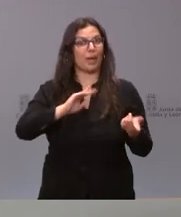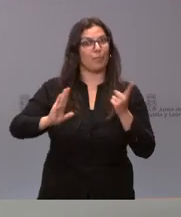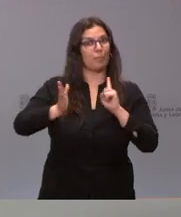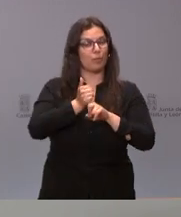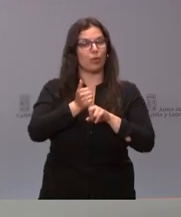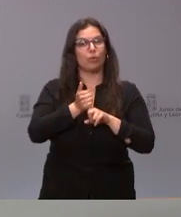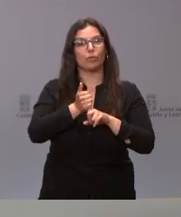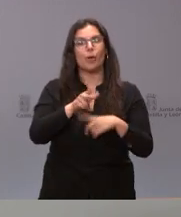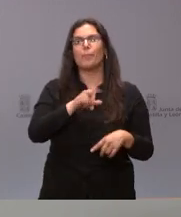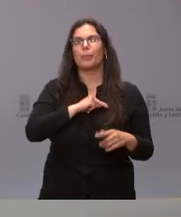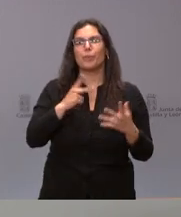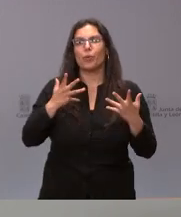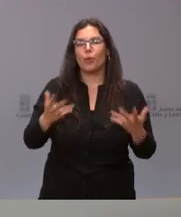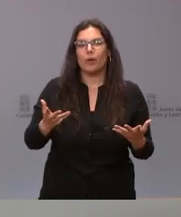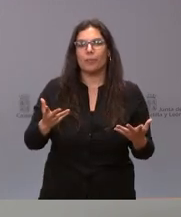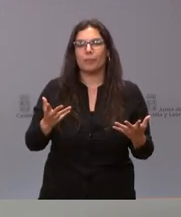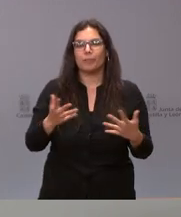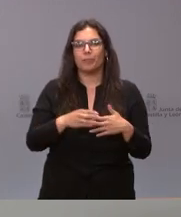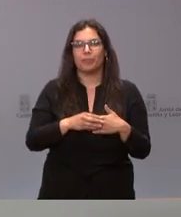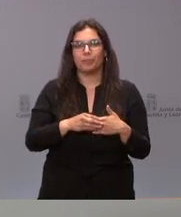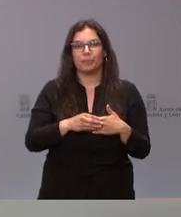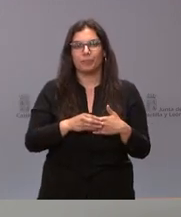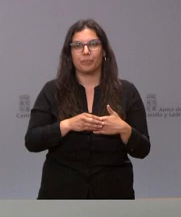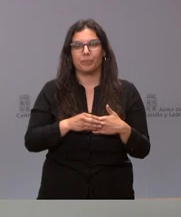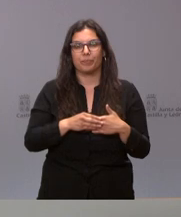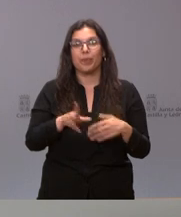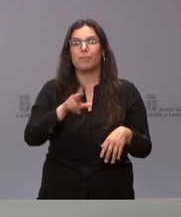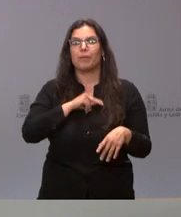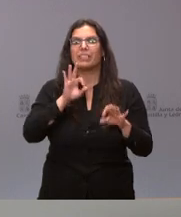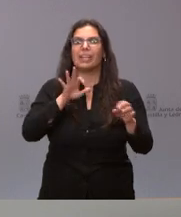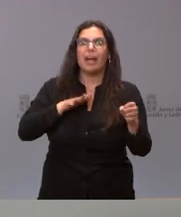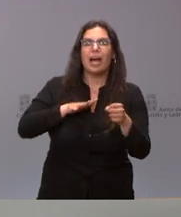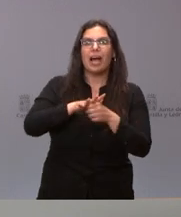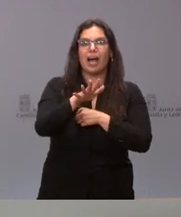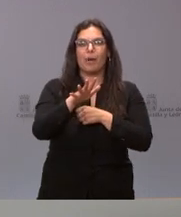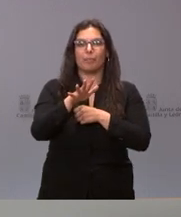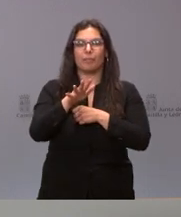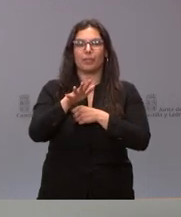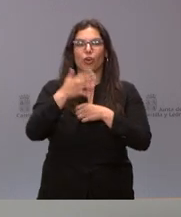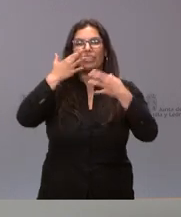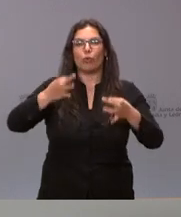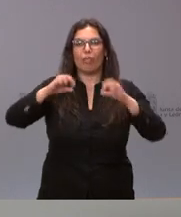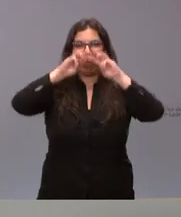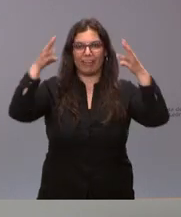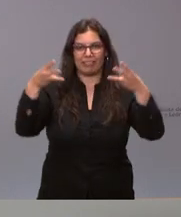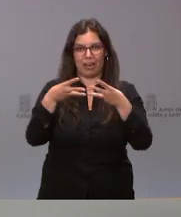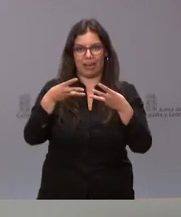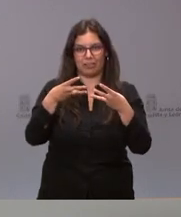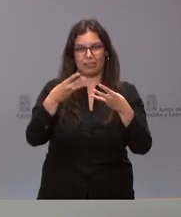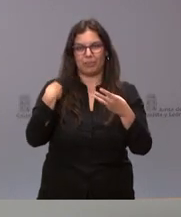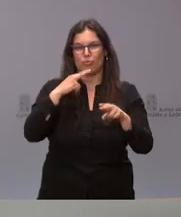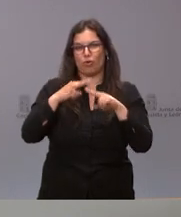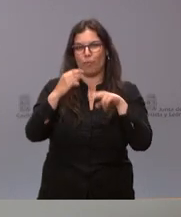con un premio en el ámbito de la ciberseguridad. Tenía aquí la